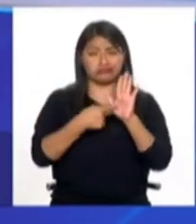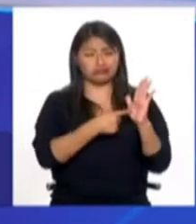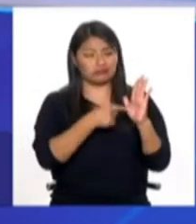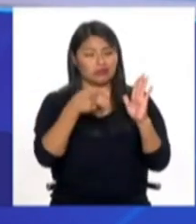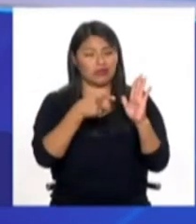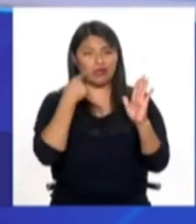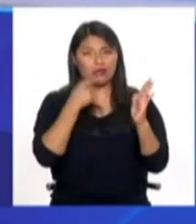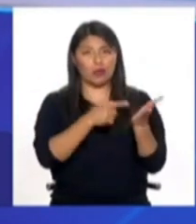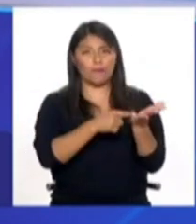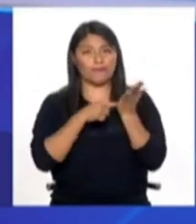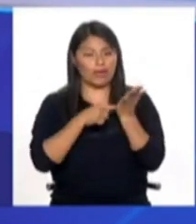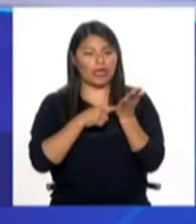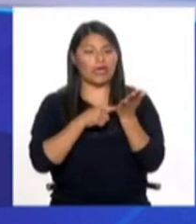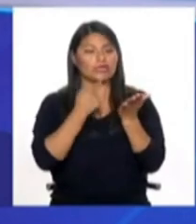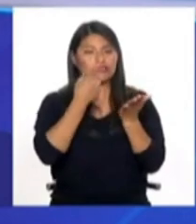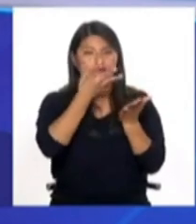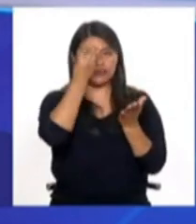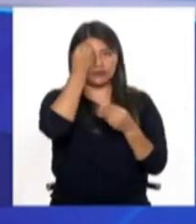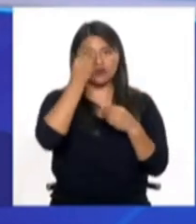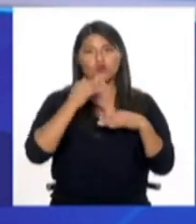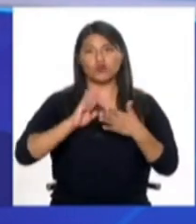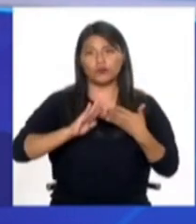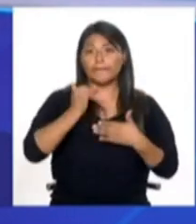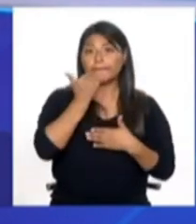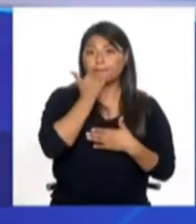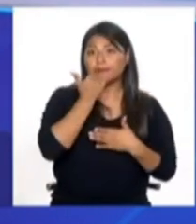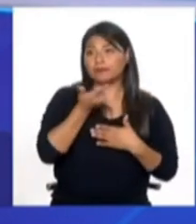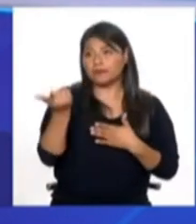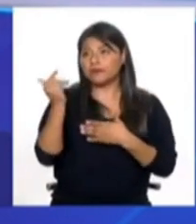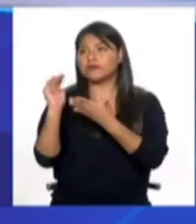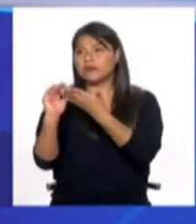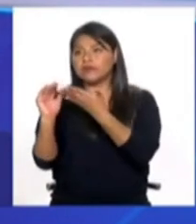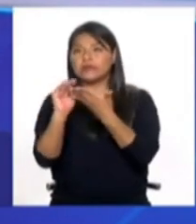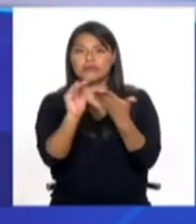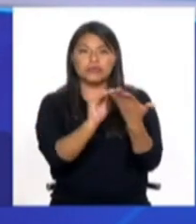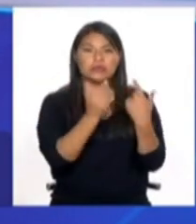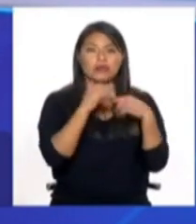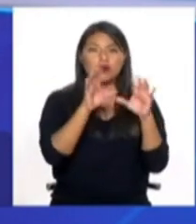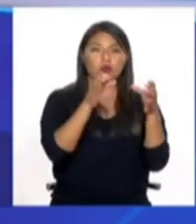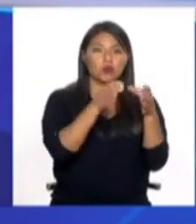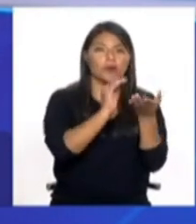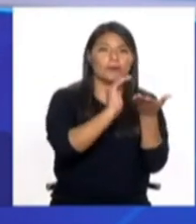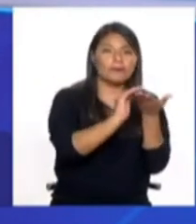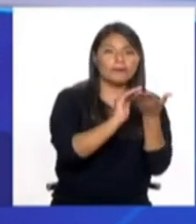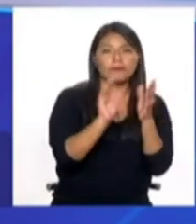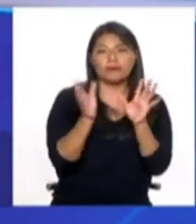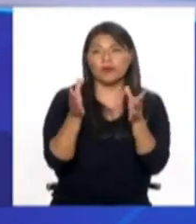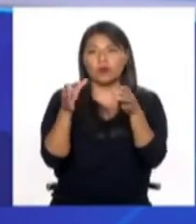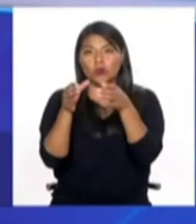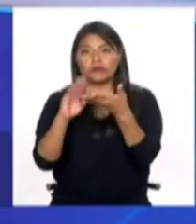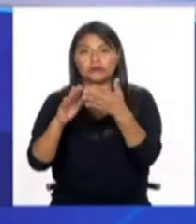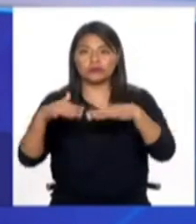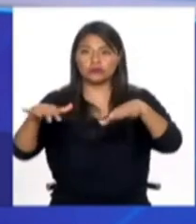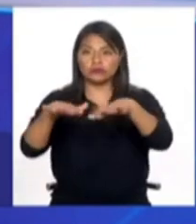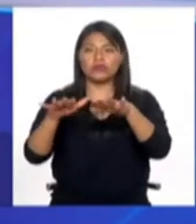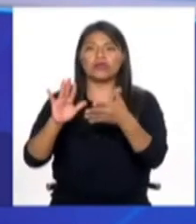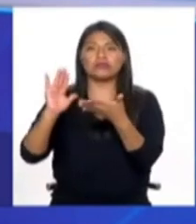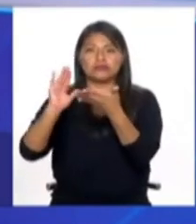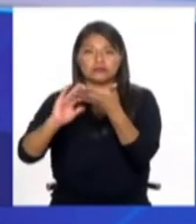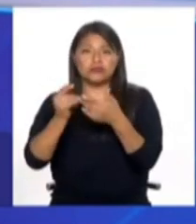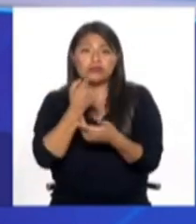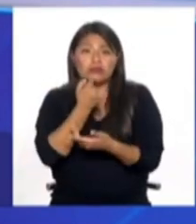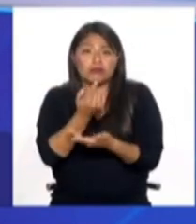acto, pedir perdón a las personas, a los grupos, al pueblo afectado